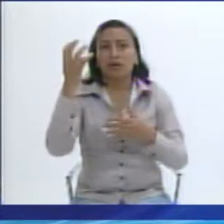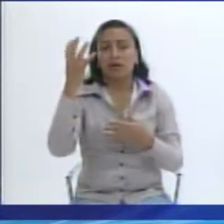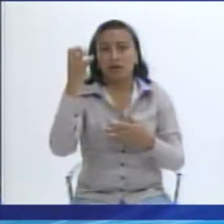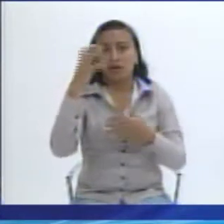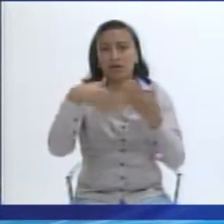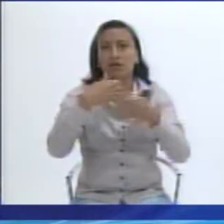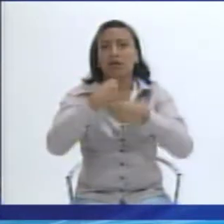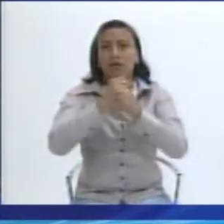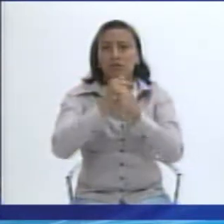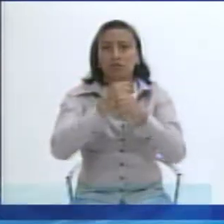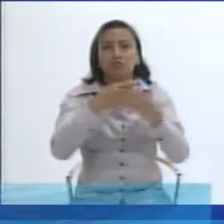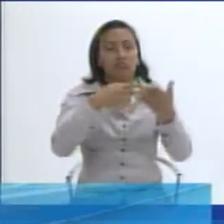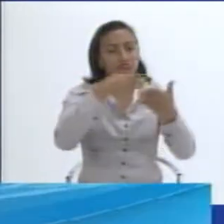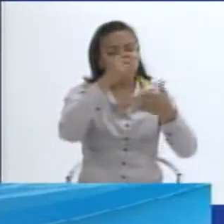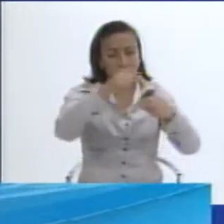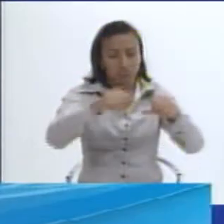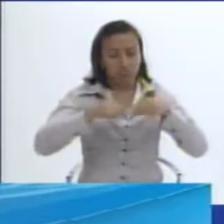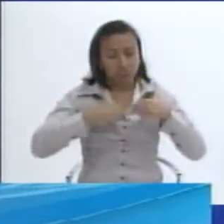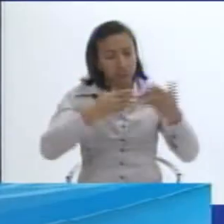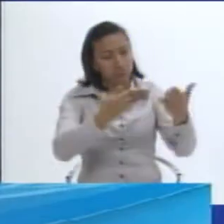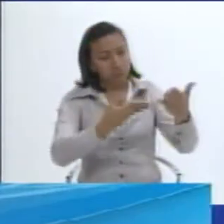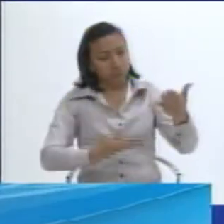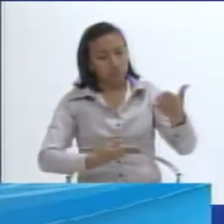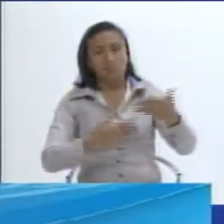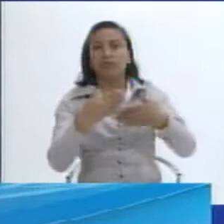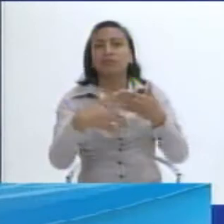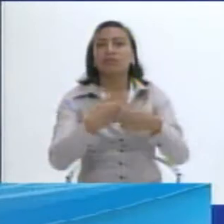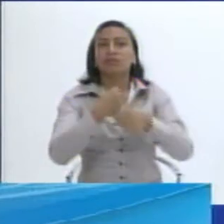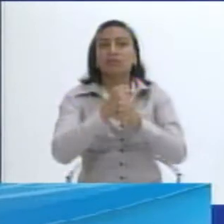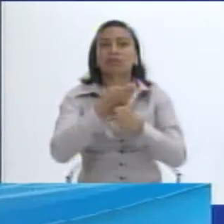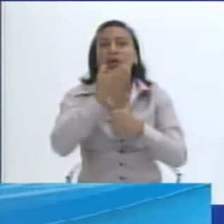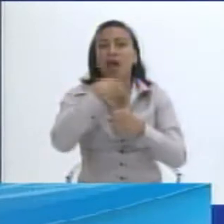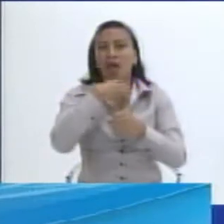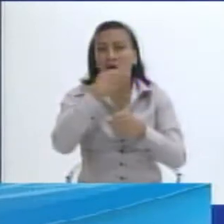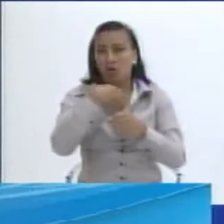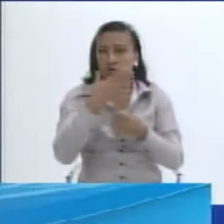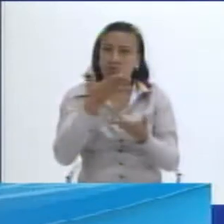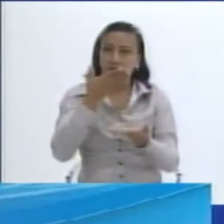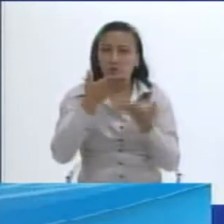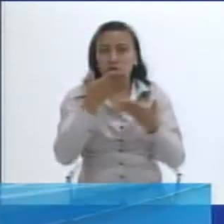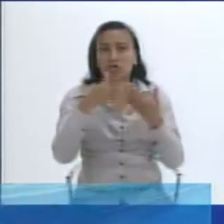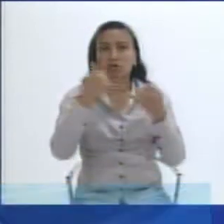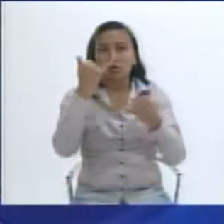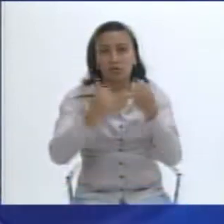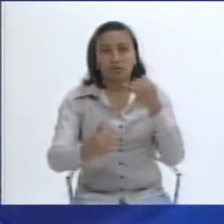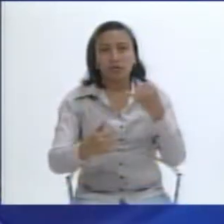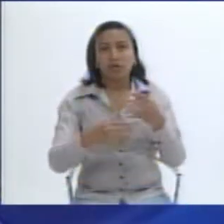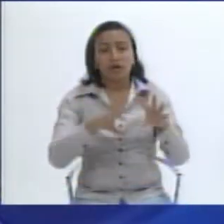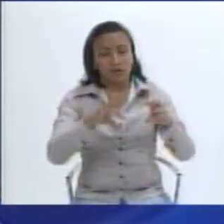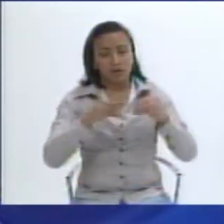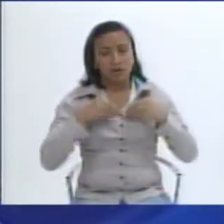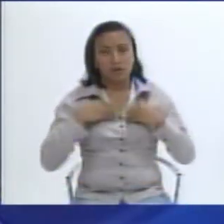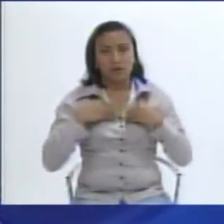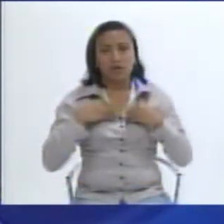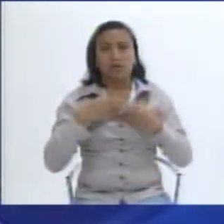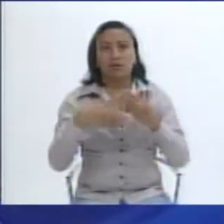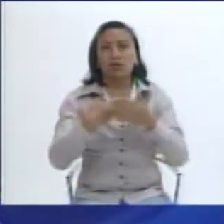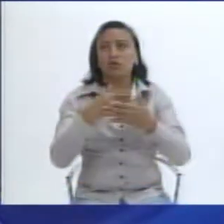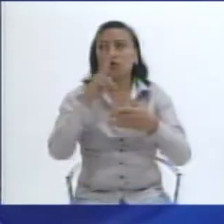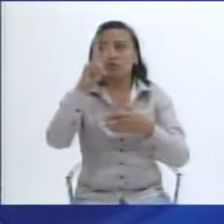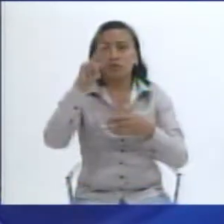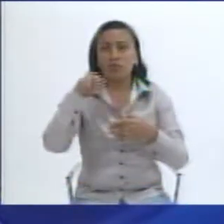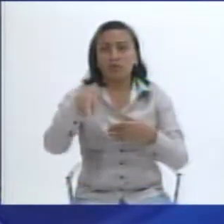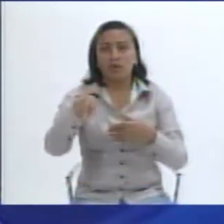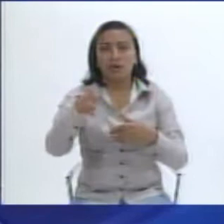presupuesto en ejecución. Recién en agosto, me parece, finales de agosto se aprobó el presupuesto 2014,